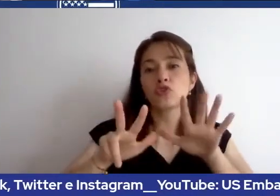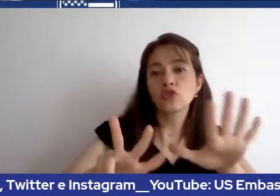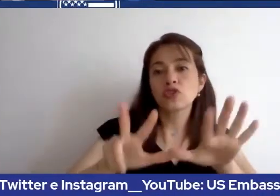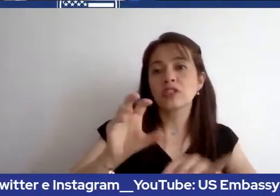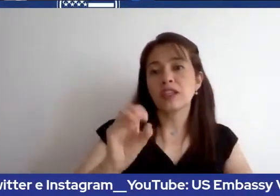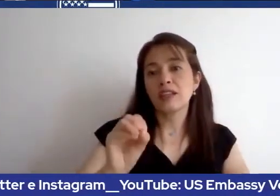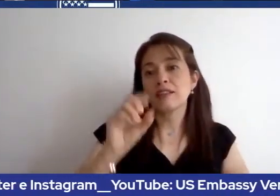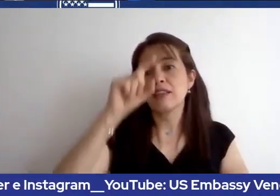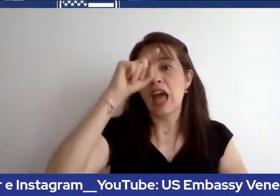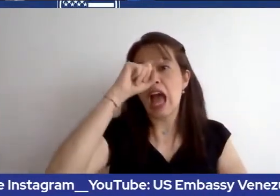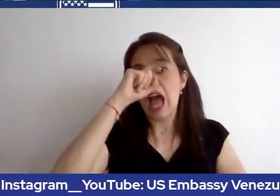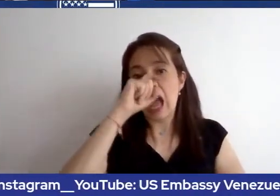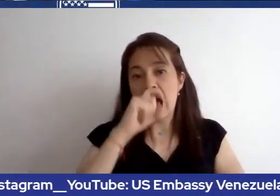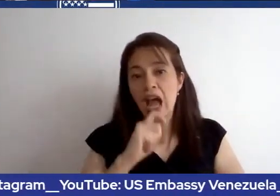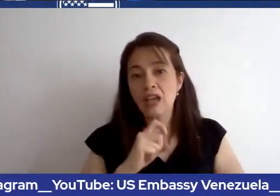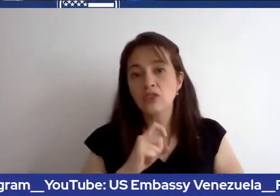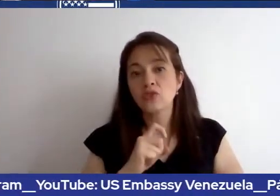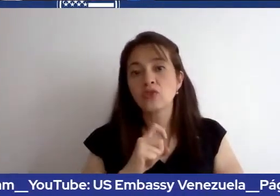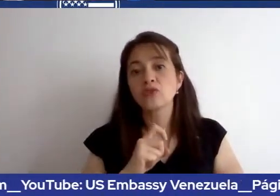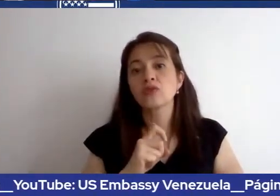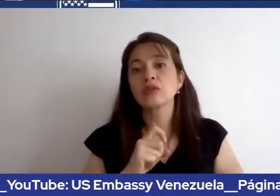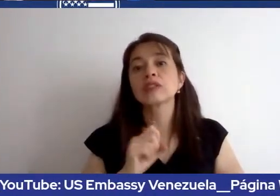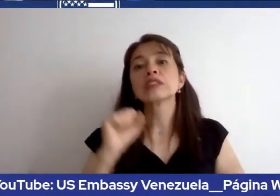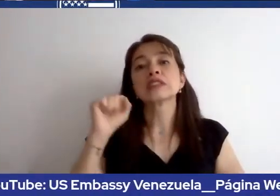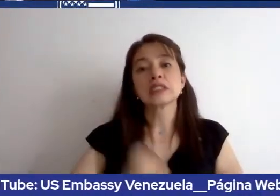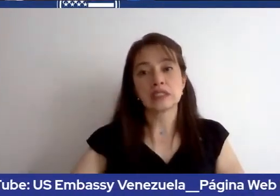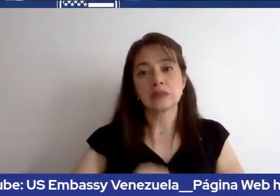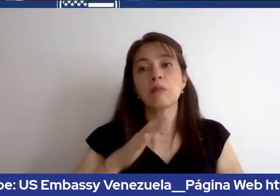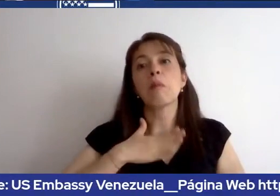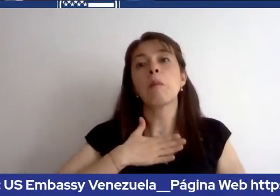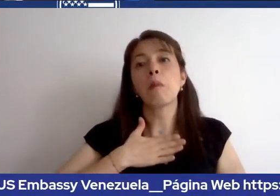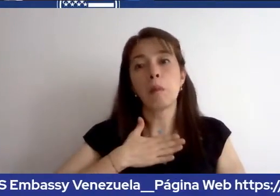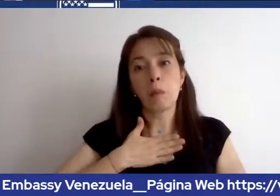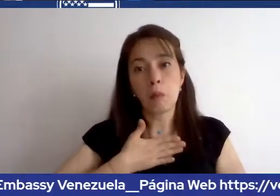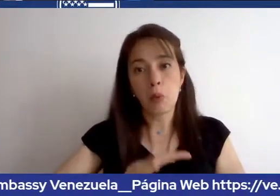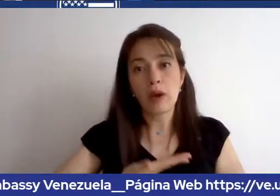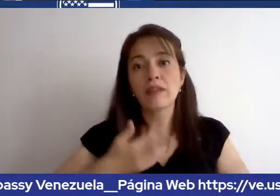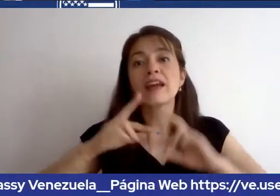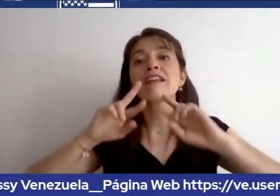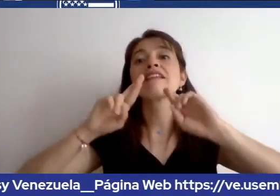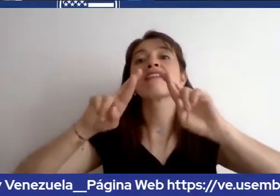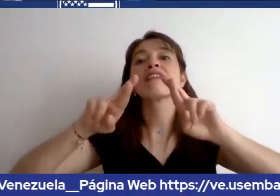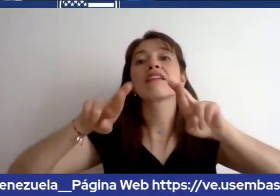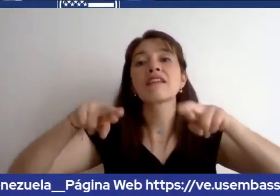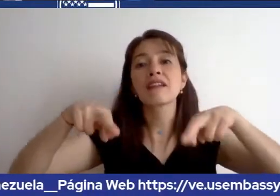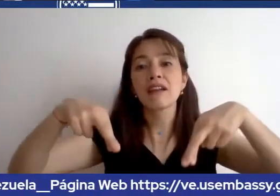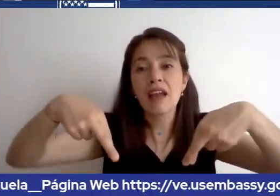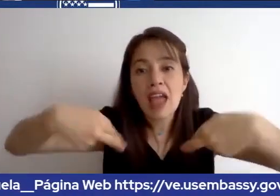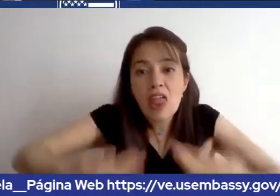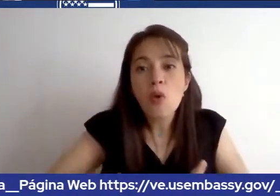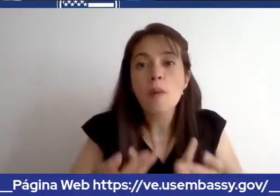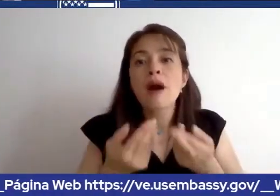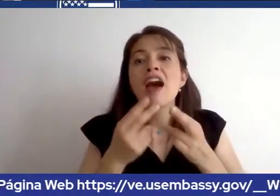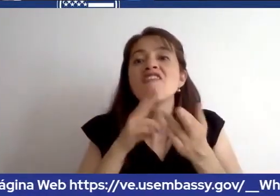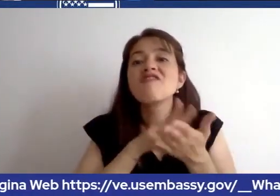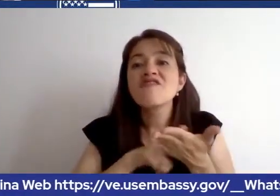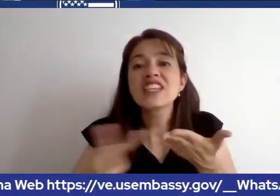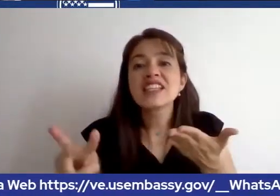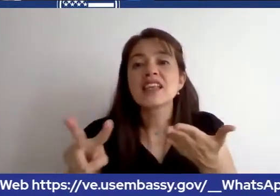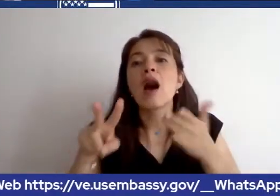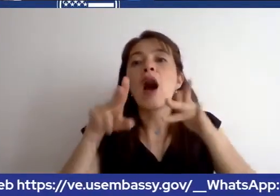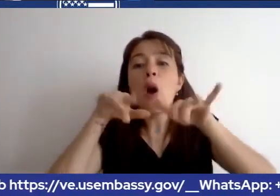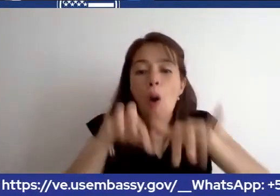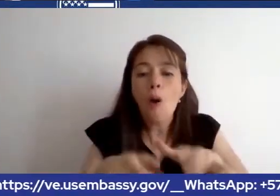años de edad, si puede renovar su visa por correo con la